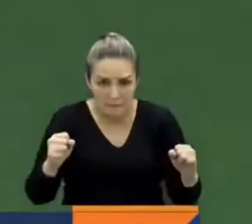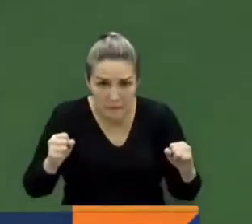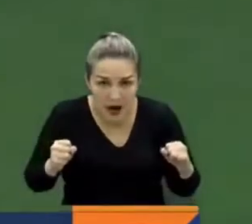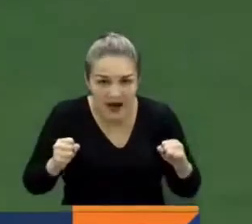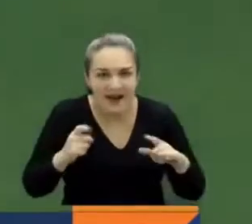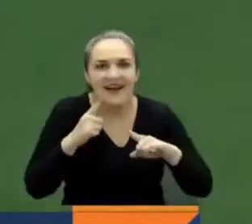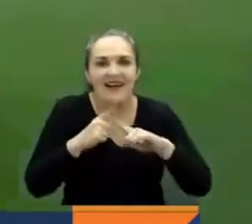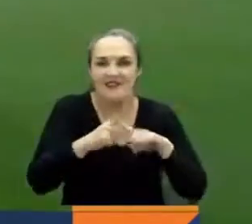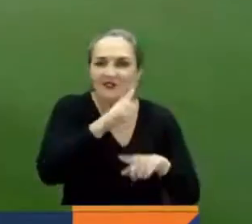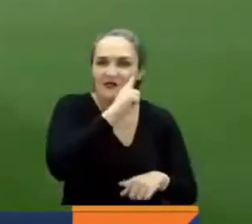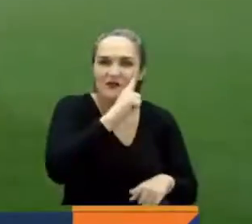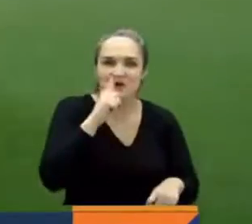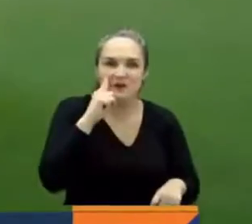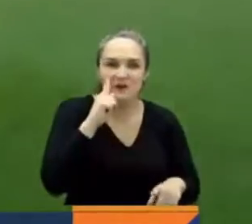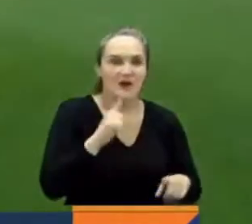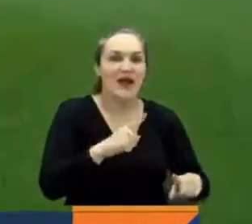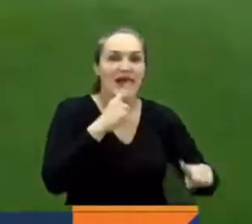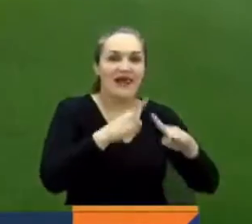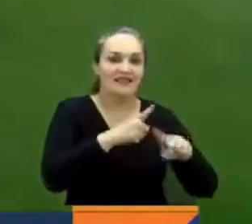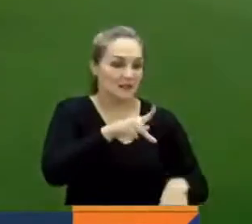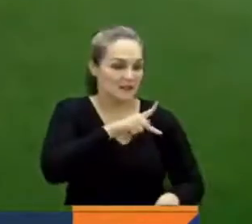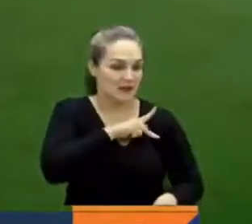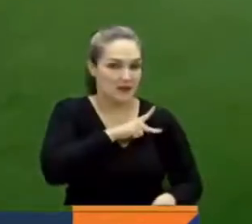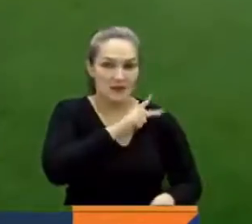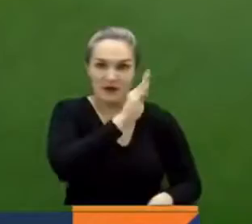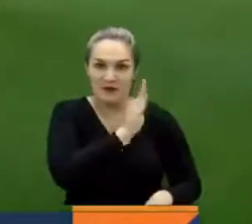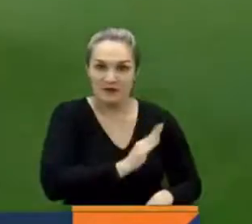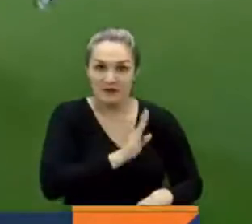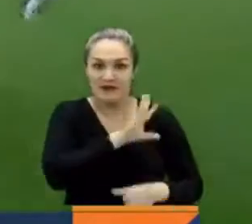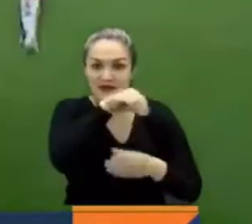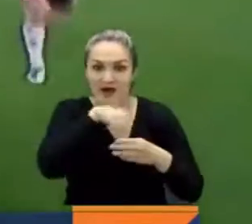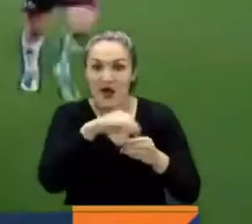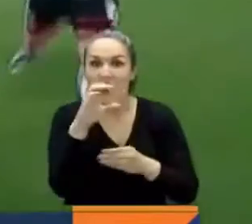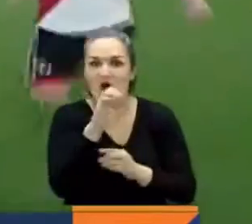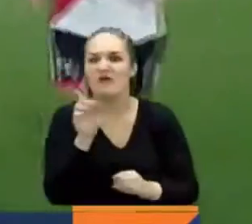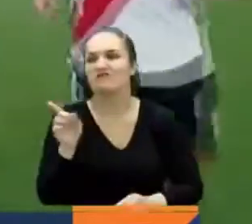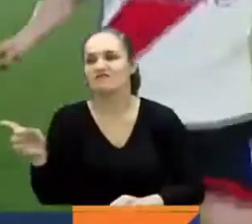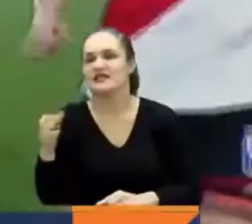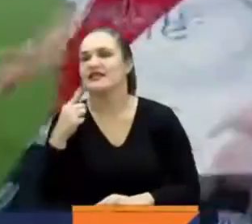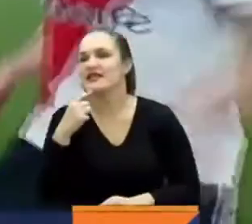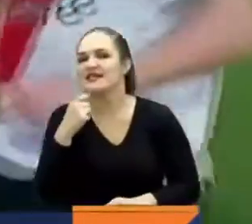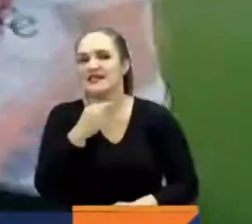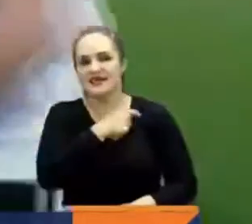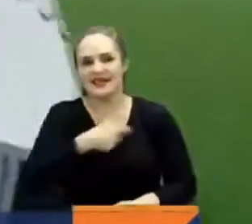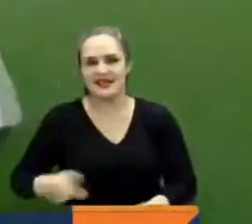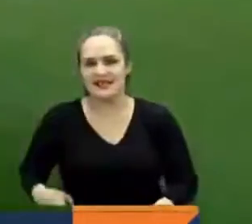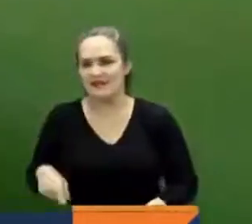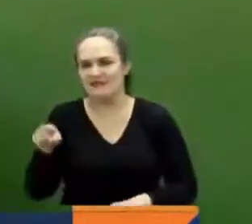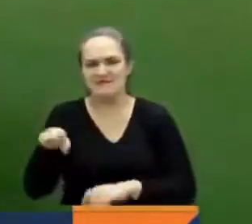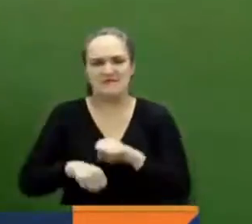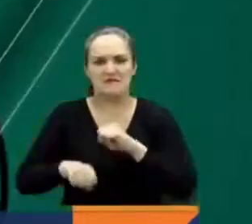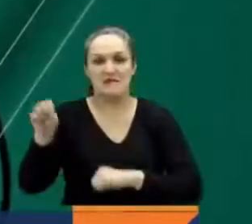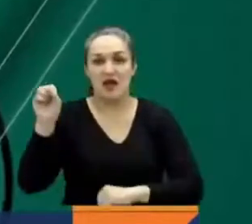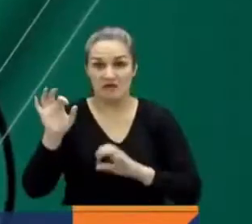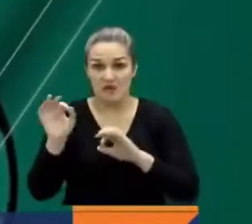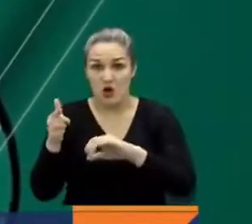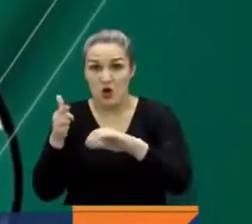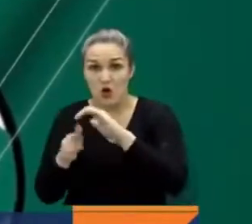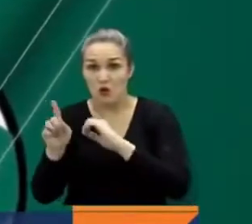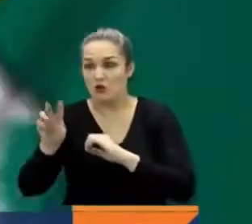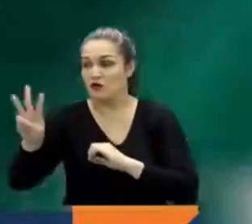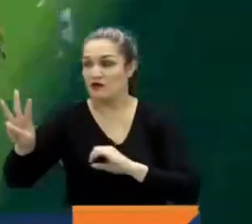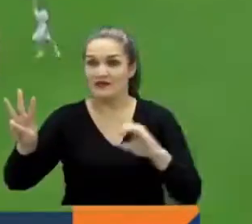ex-junior, del ex-Palmeiras, hombre de Selección Colombia, para darle el segundo gol a River en la victoria. 3 a 0 frente a Central